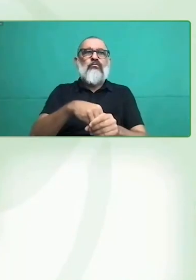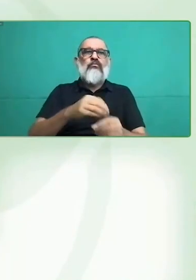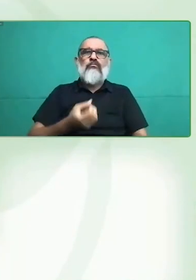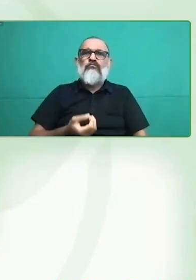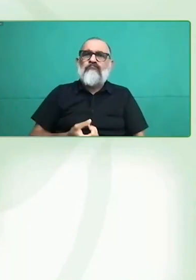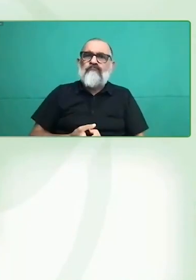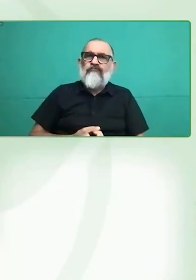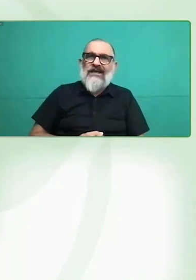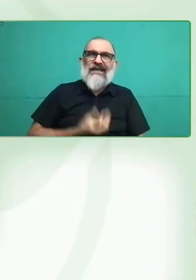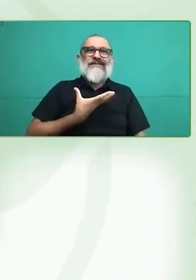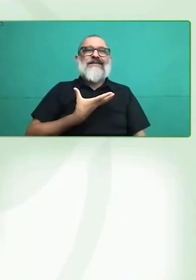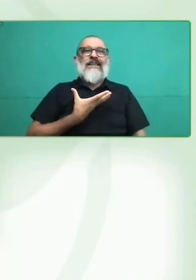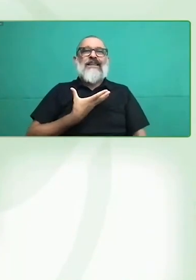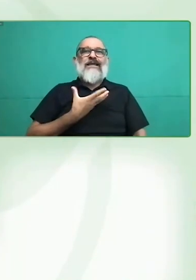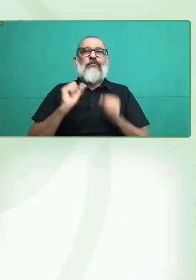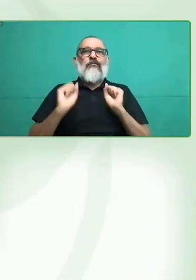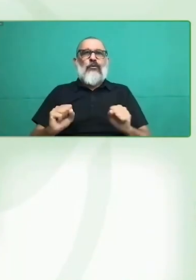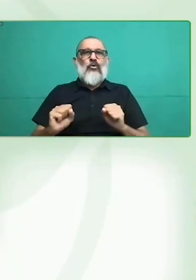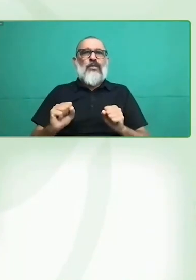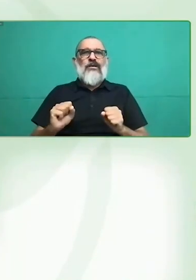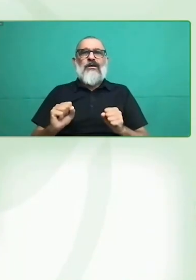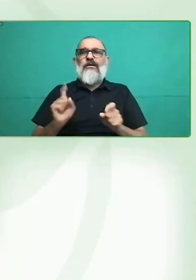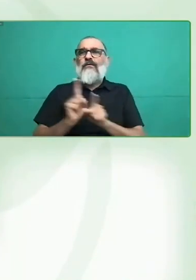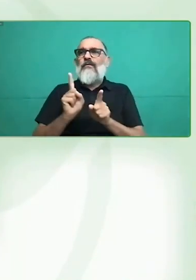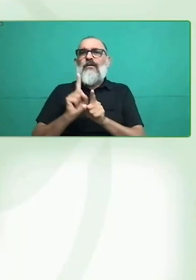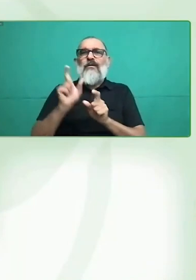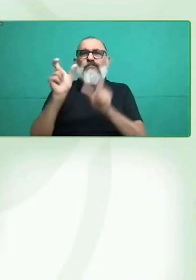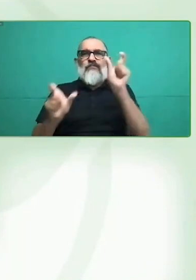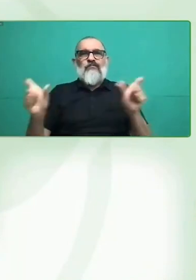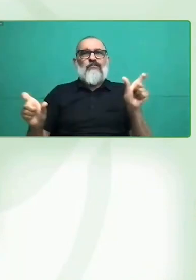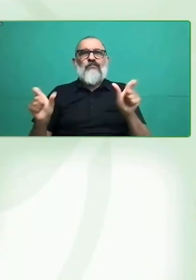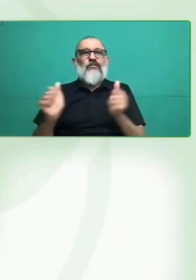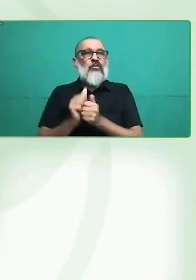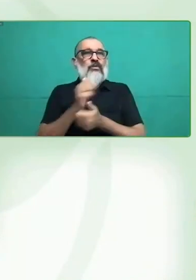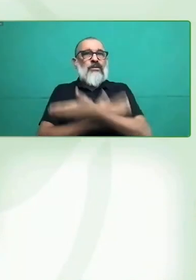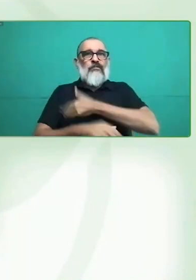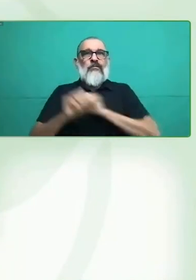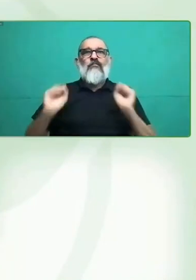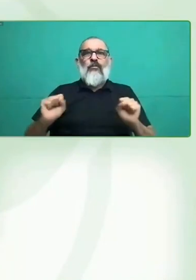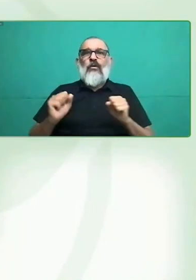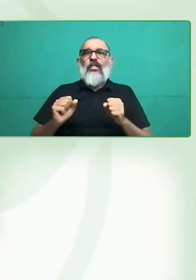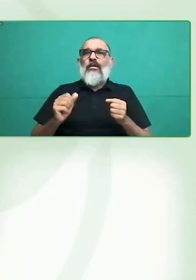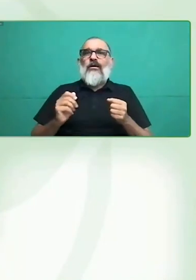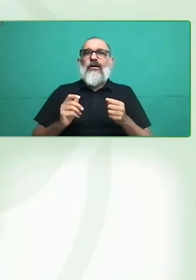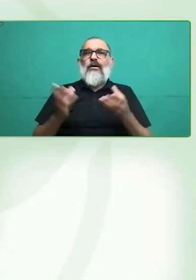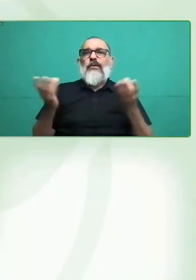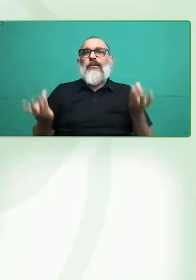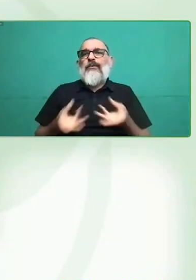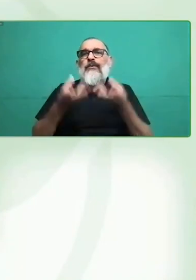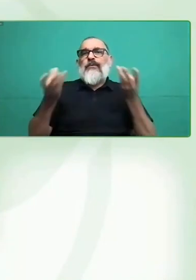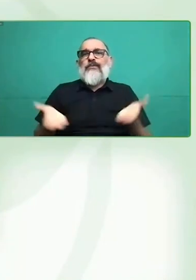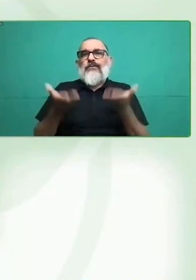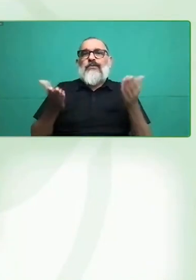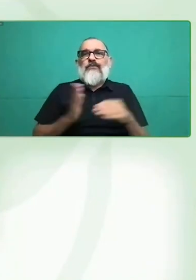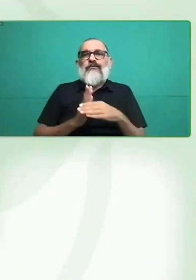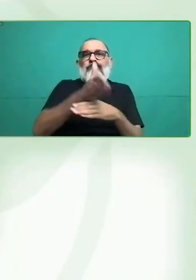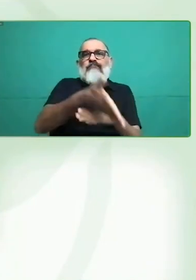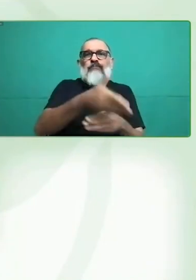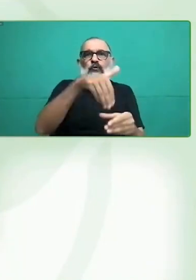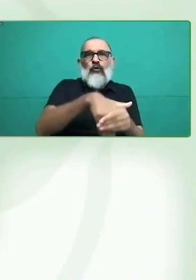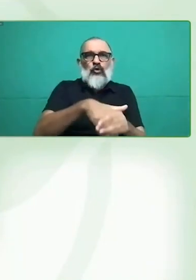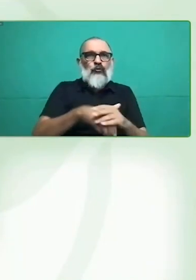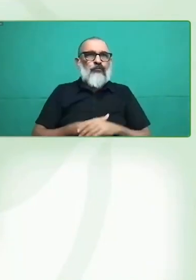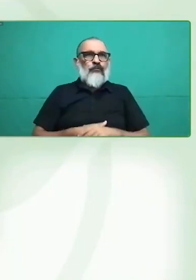que hemos, en lo cual, digamos, Fundación Descúbreme, ha tratado de trabajar todos estos